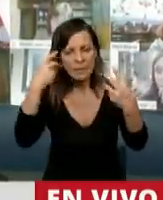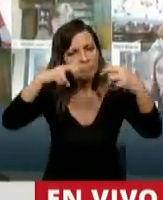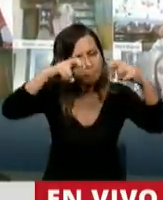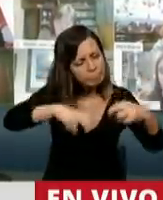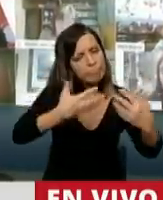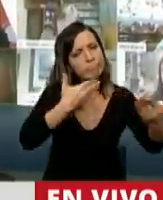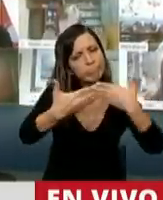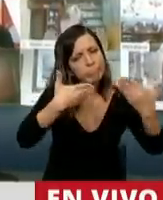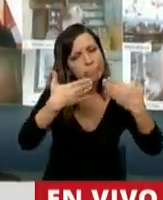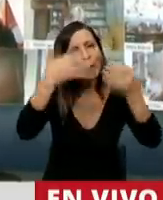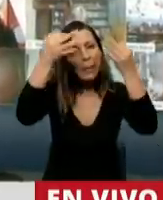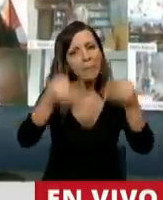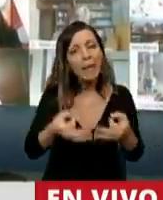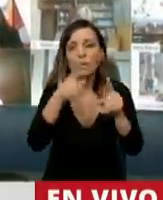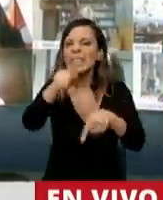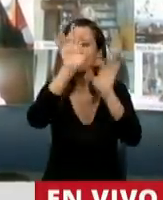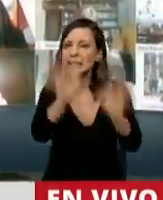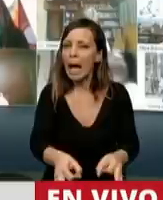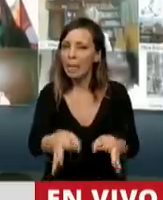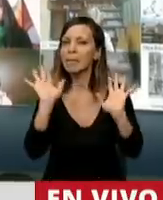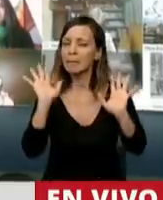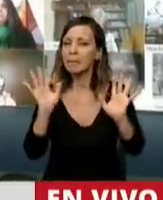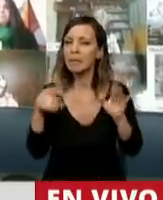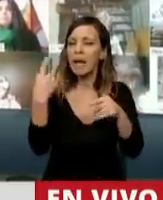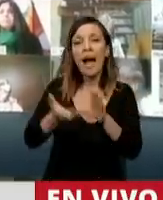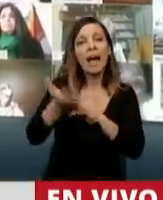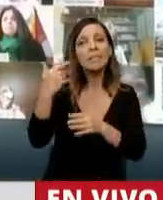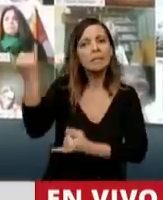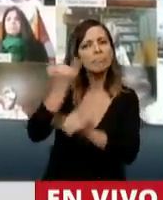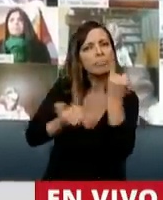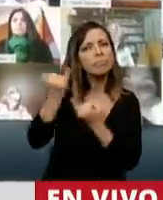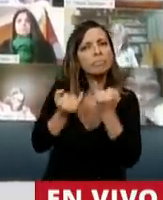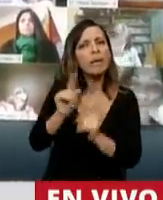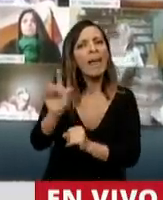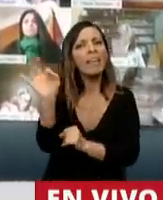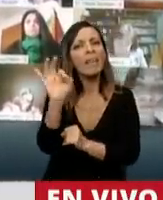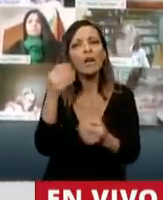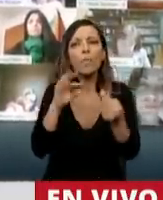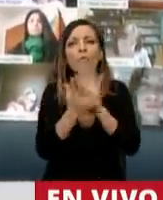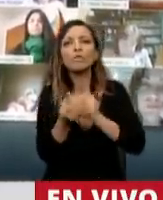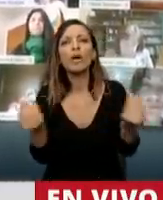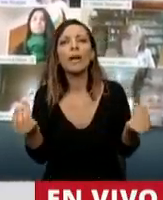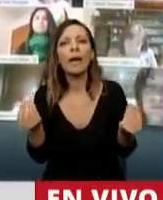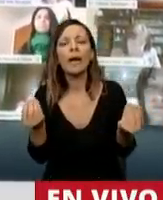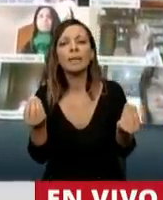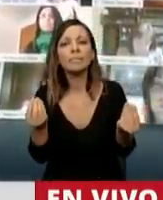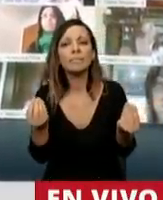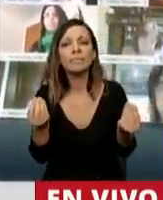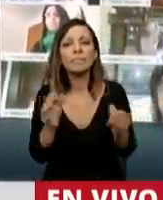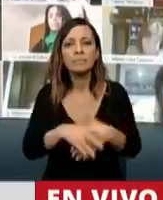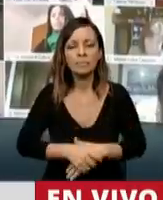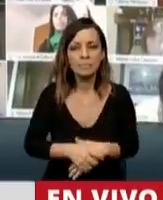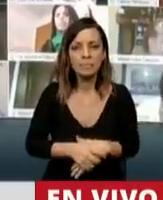al hogar, como saben que lo hago constantemente, hacernos explicar cómo es que funciona esto. ¿Por qué no se puede?